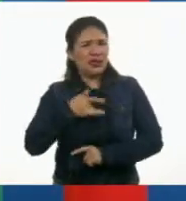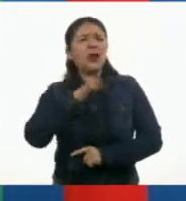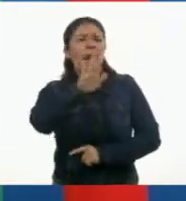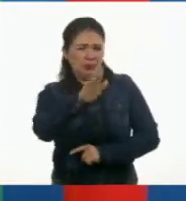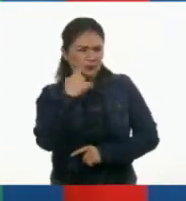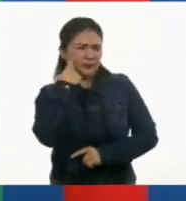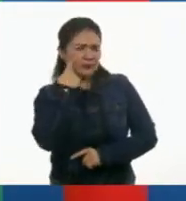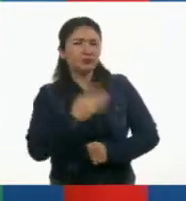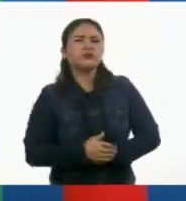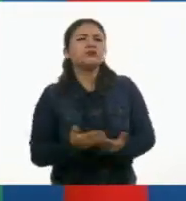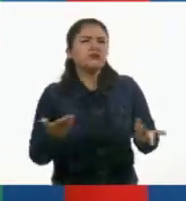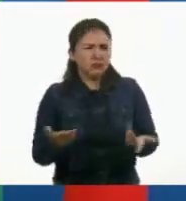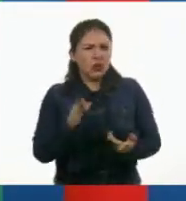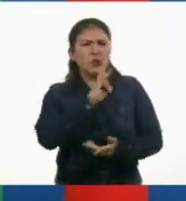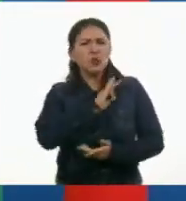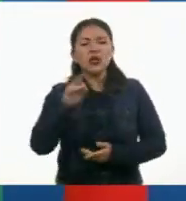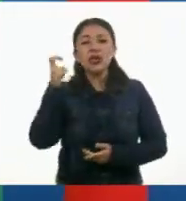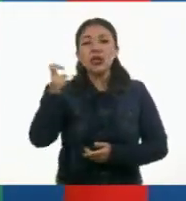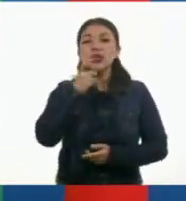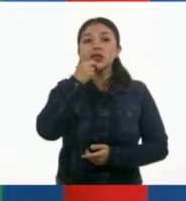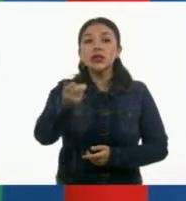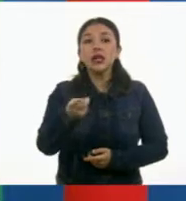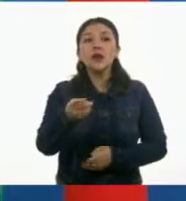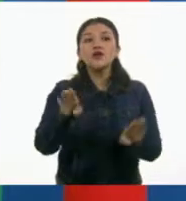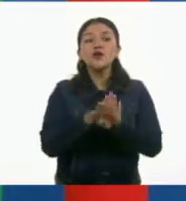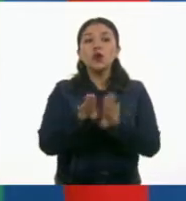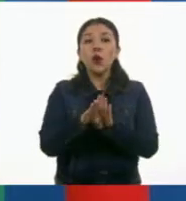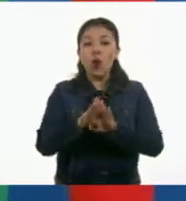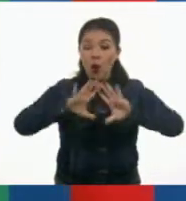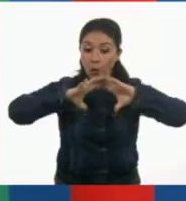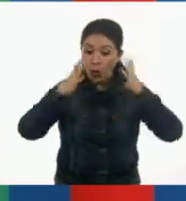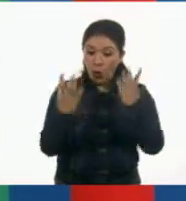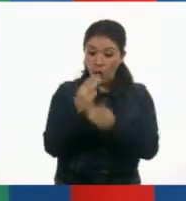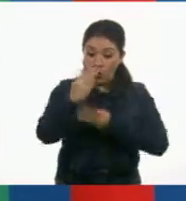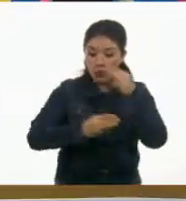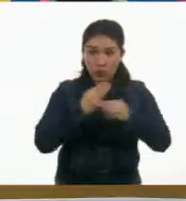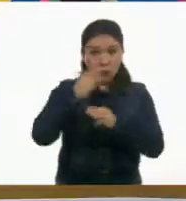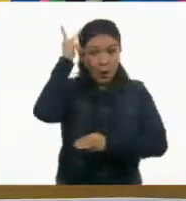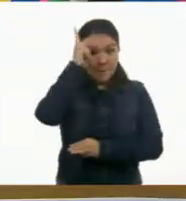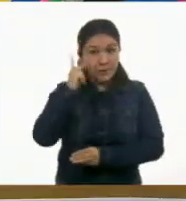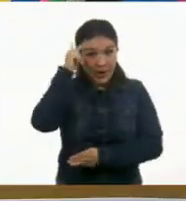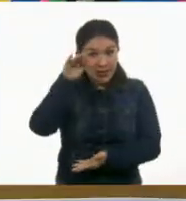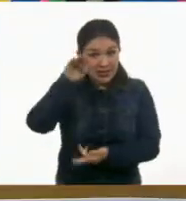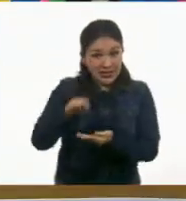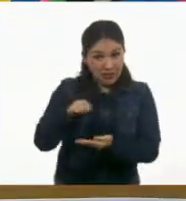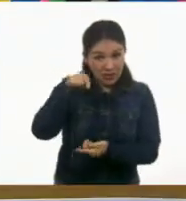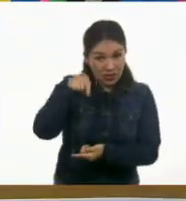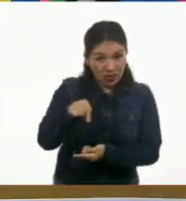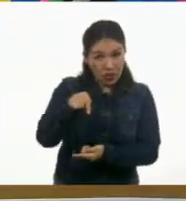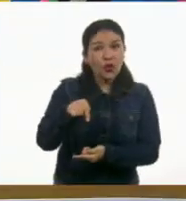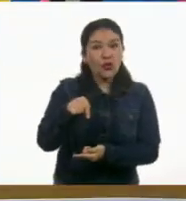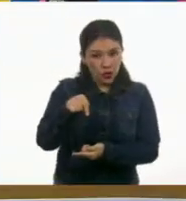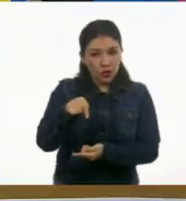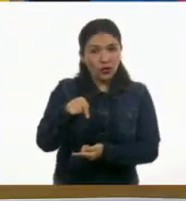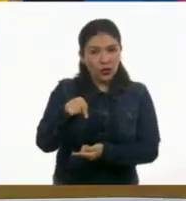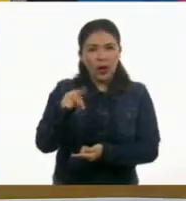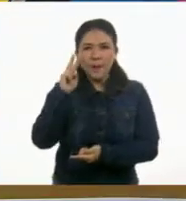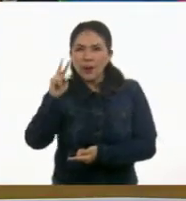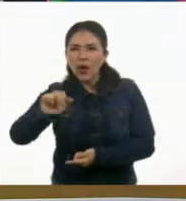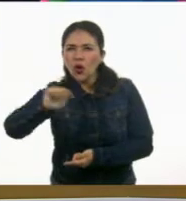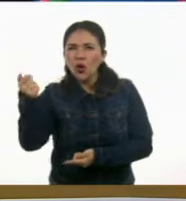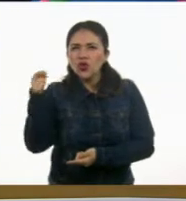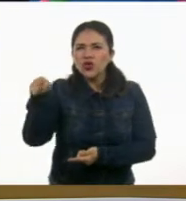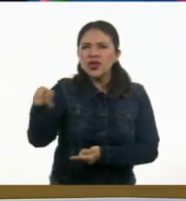profesor, ¿por qué no puede decir sobre el planeta del principito? Y aquí hay una que